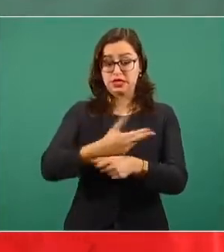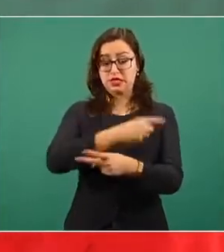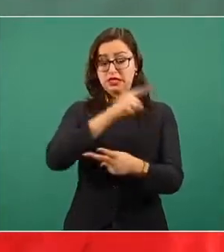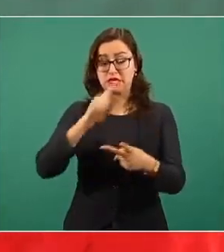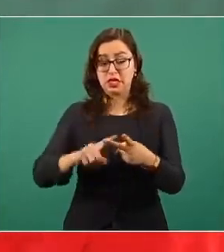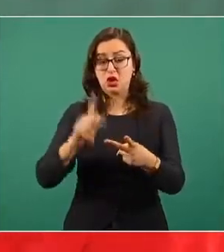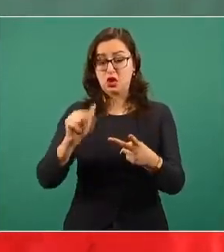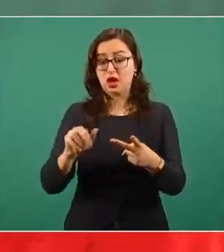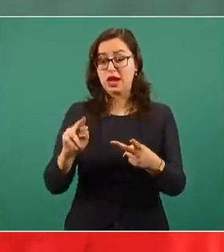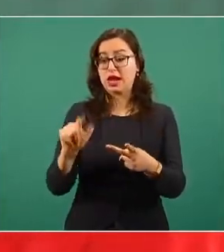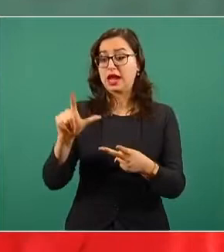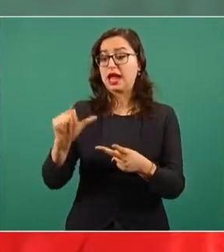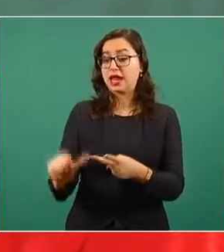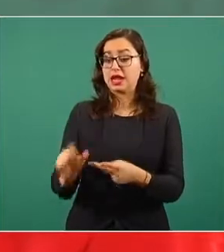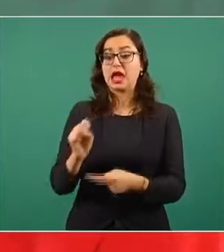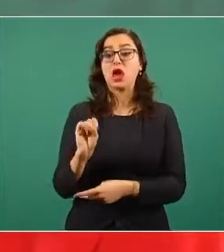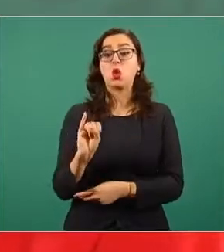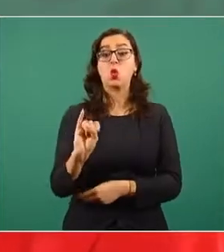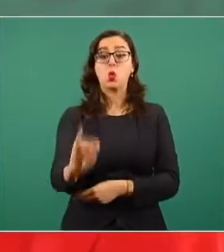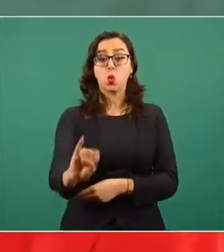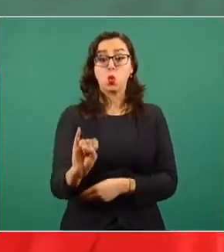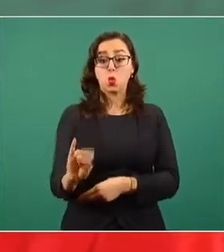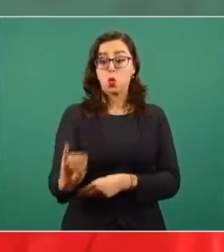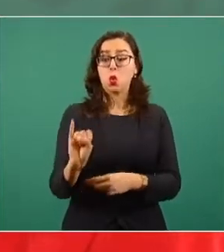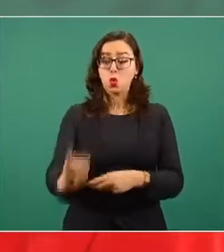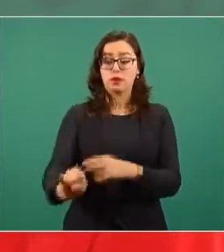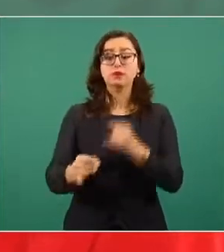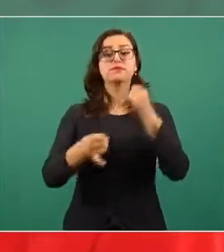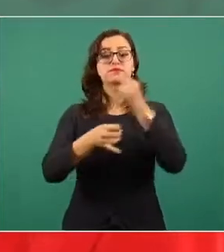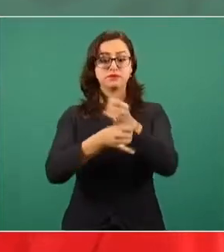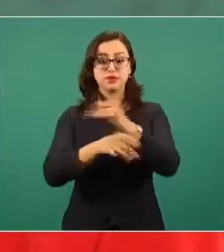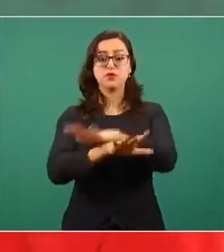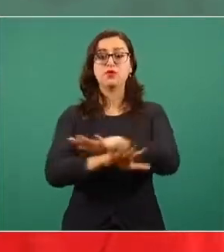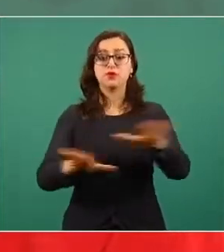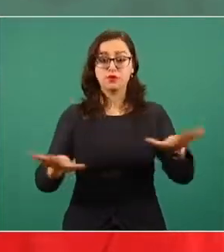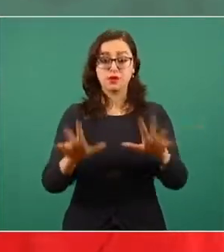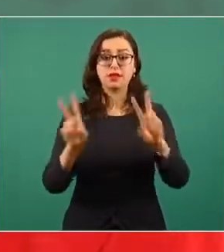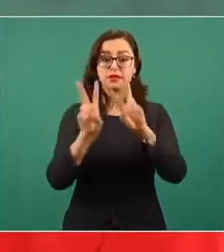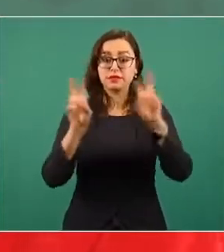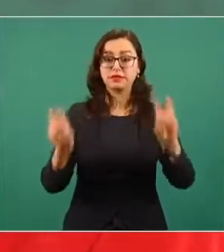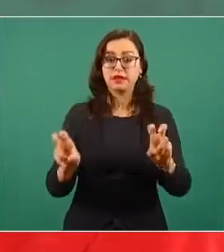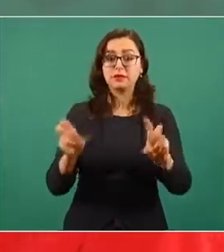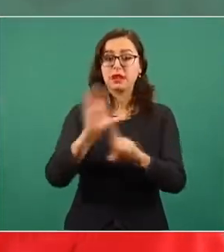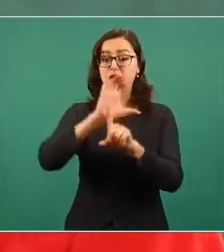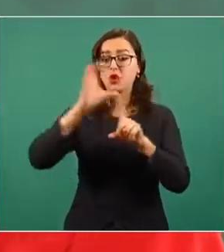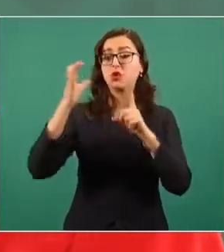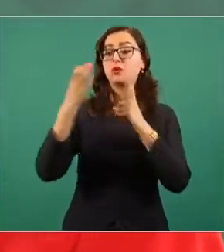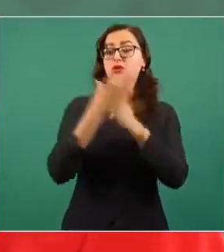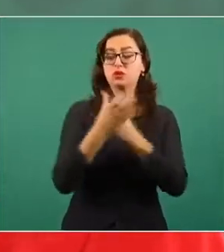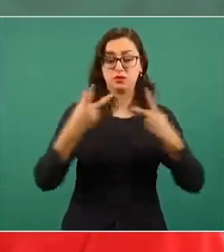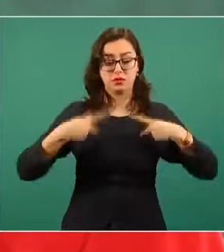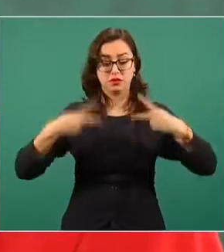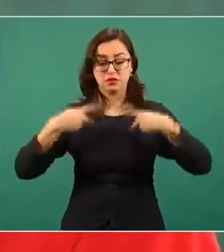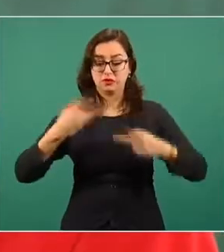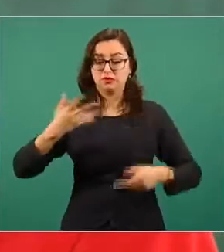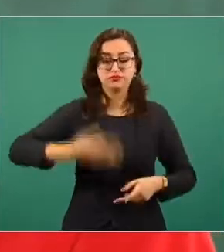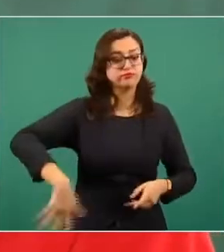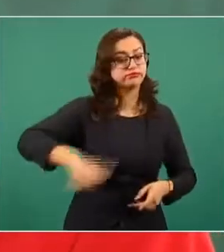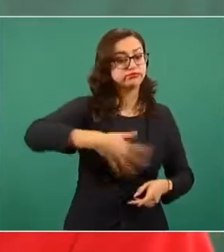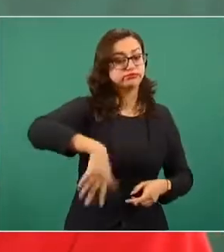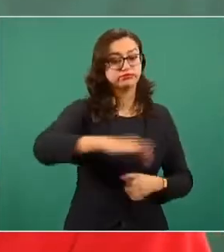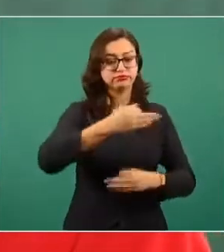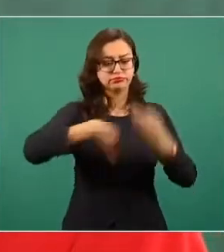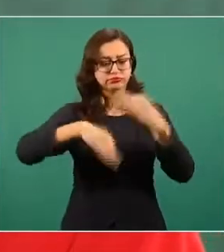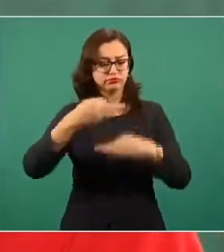van a dar cuenta de los avances que han tenido en esta comisión, en todo lo que es la